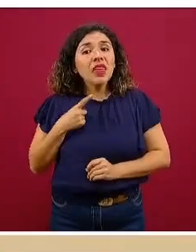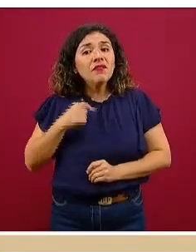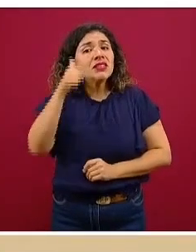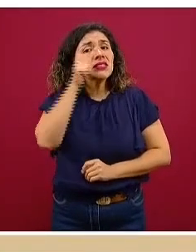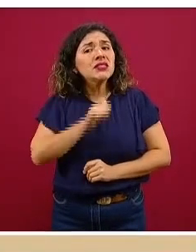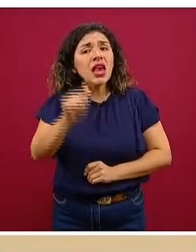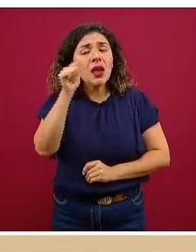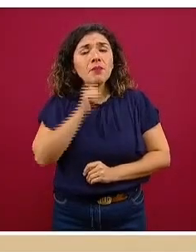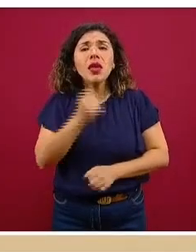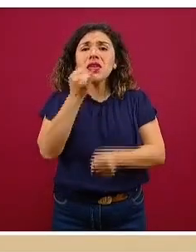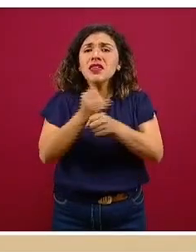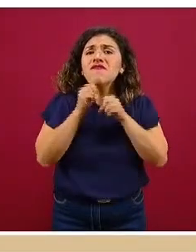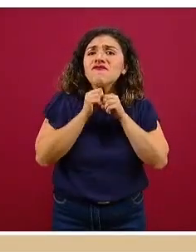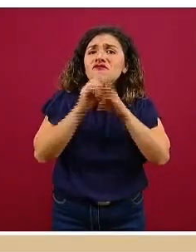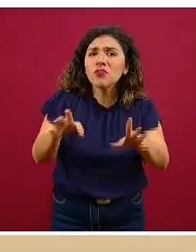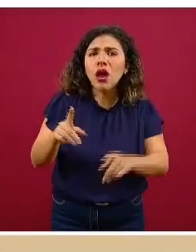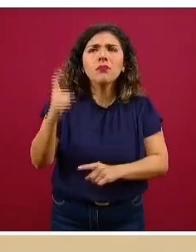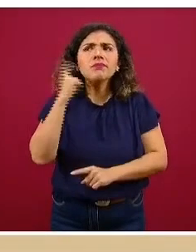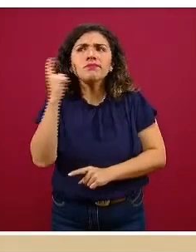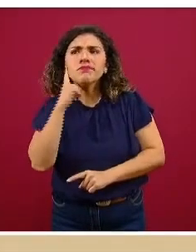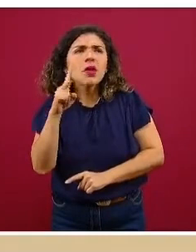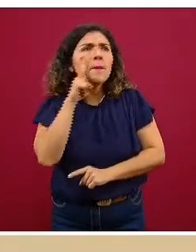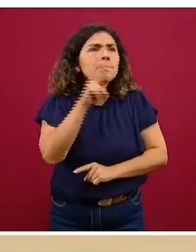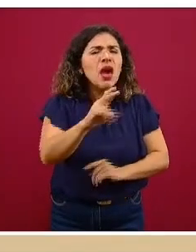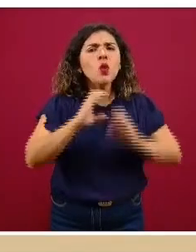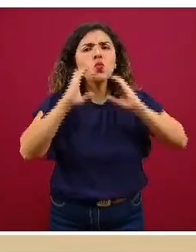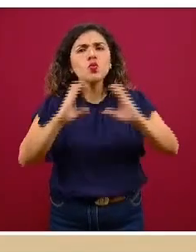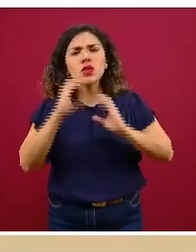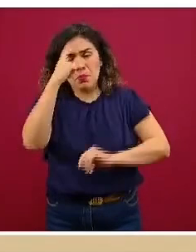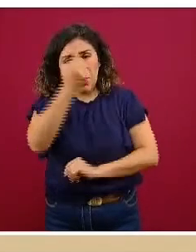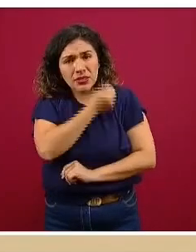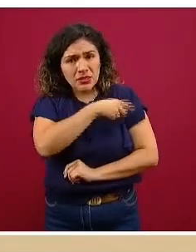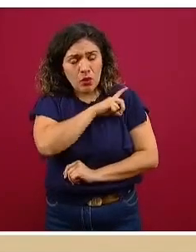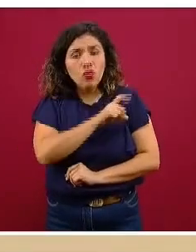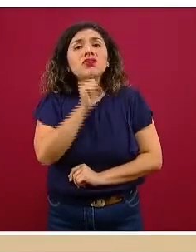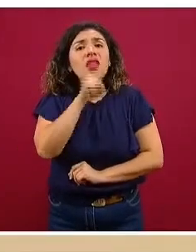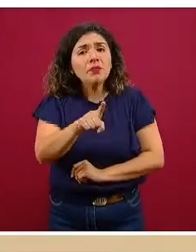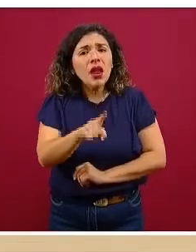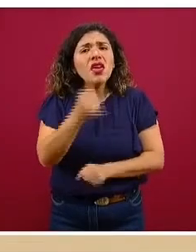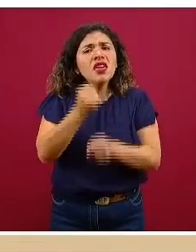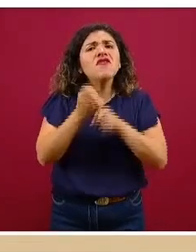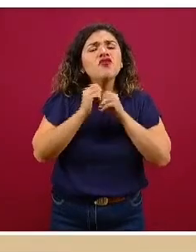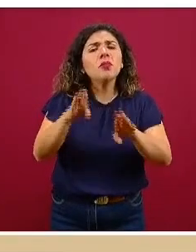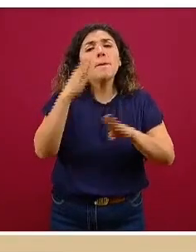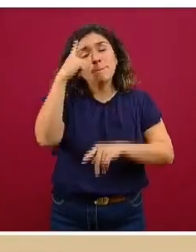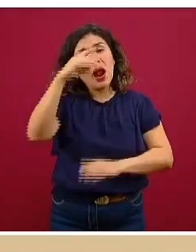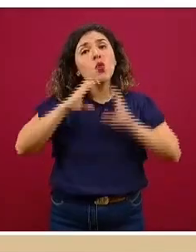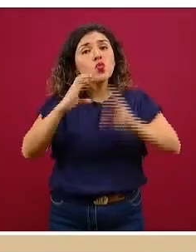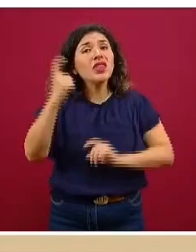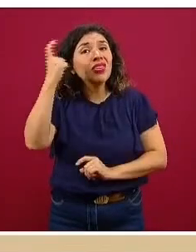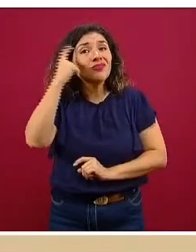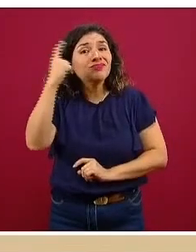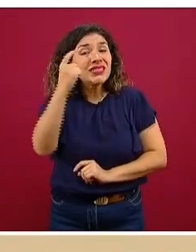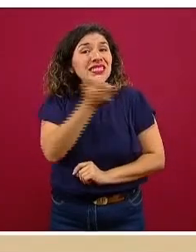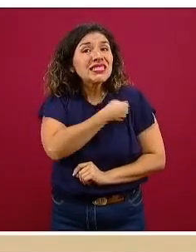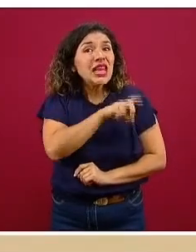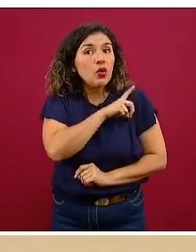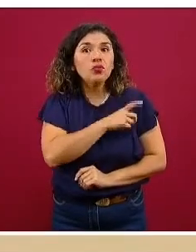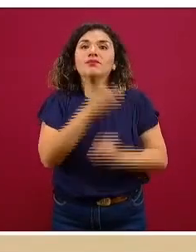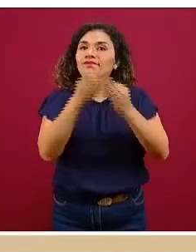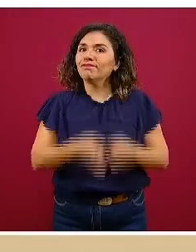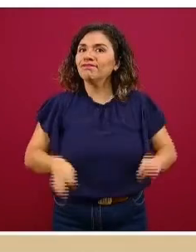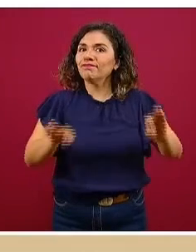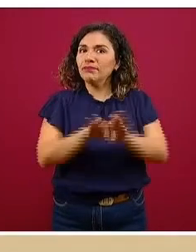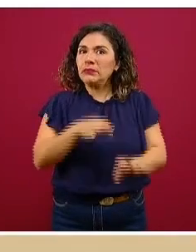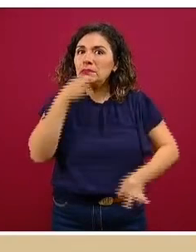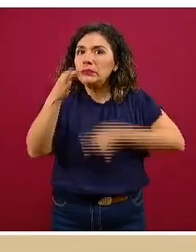constante la información sobre medidas de salud, pero también sobre las medidas de salud mental. Es importante difundir